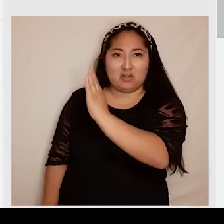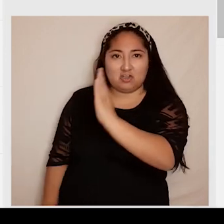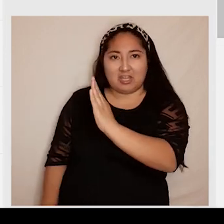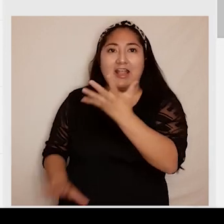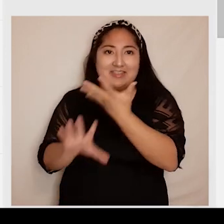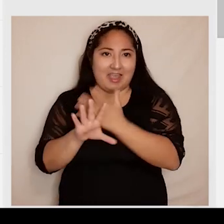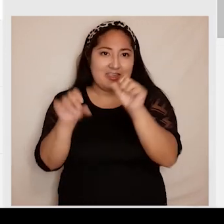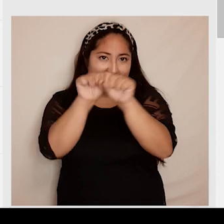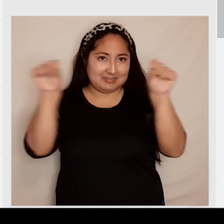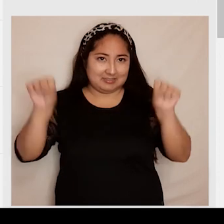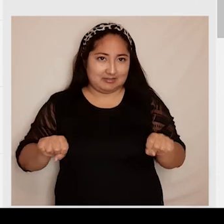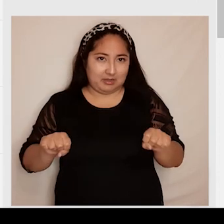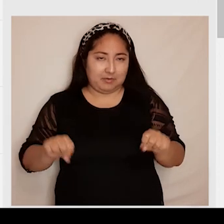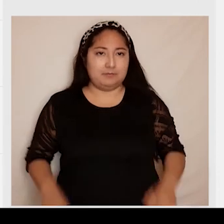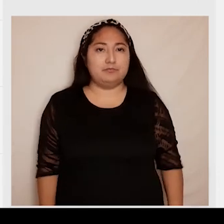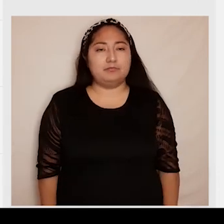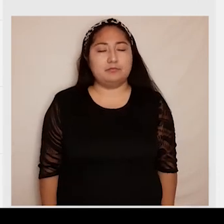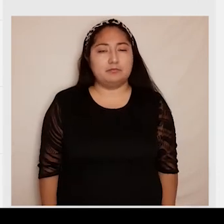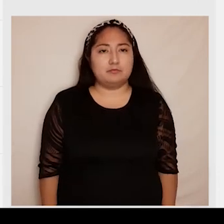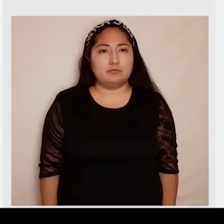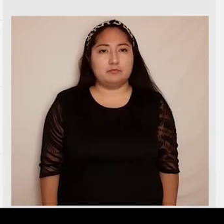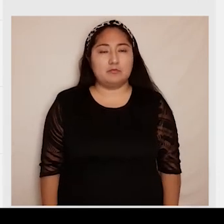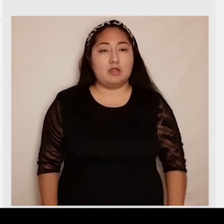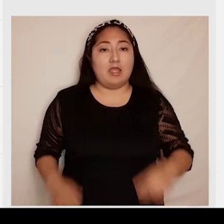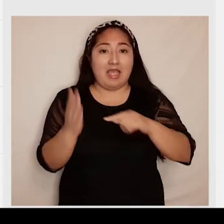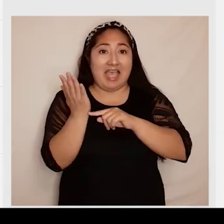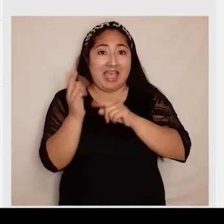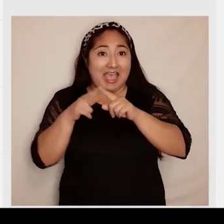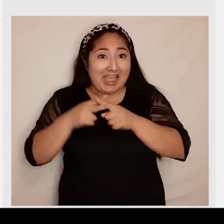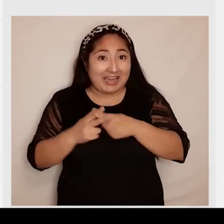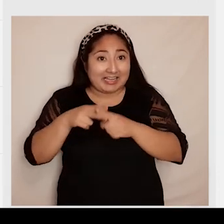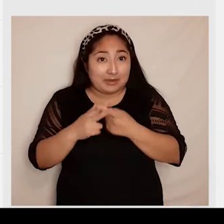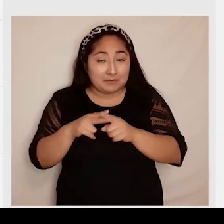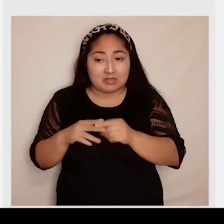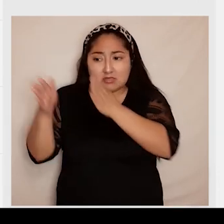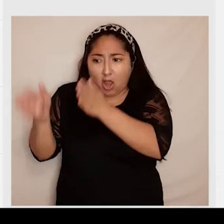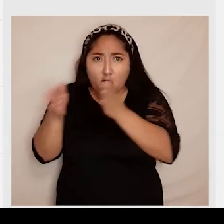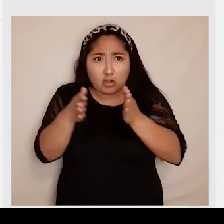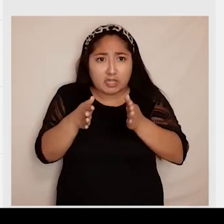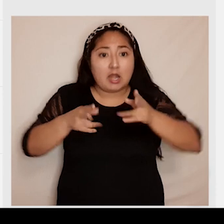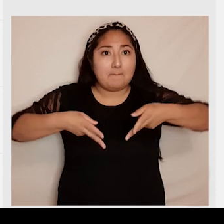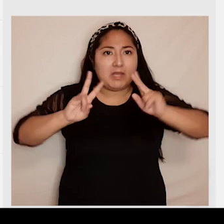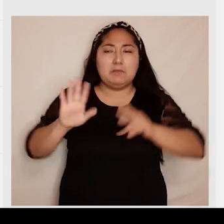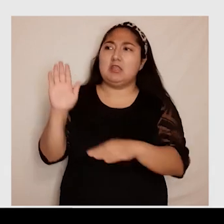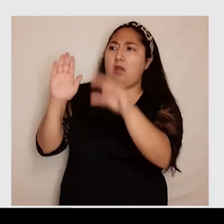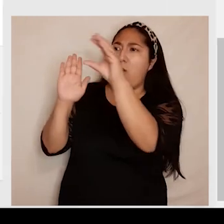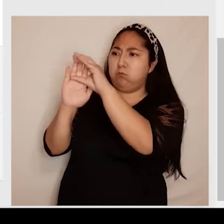Adicionalmente, la herramienta ordenar te permite dar otro orden a los resultados entregados por el descubridor.